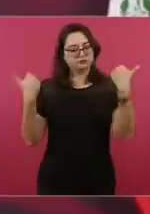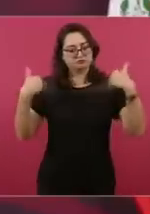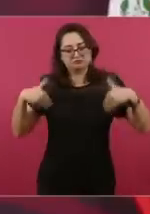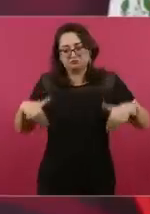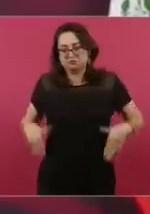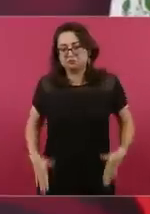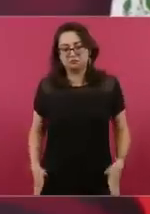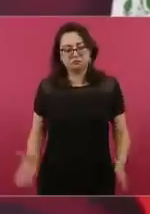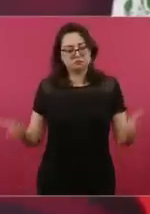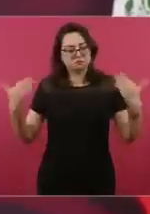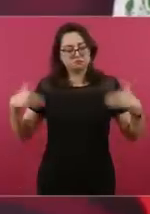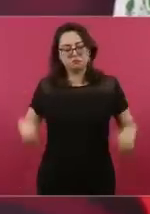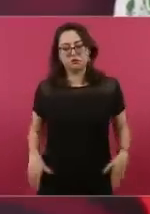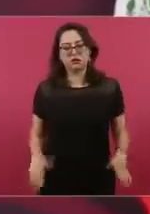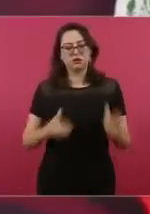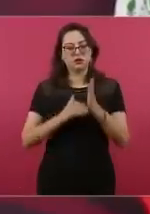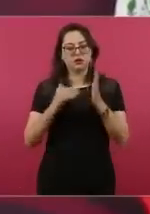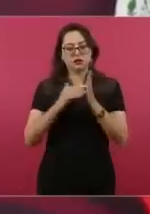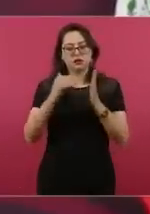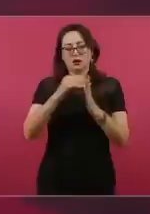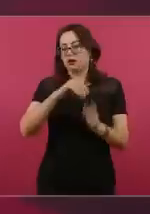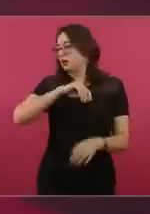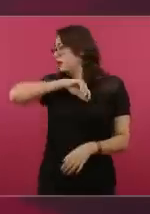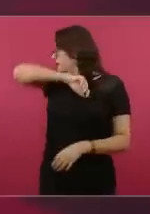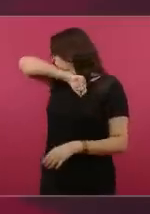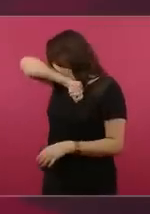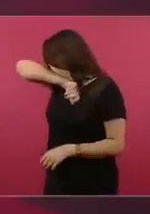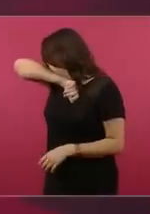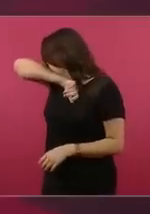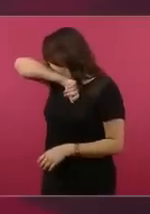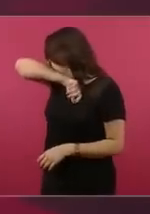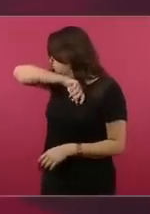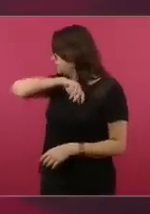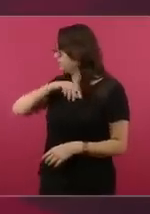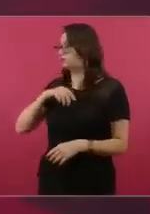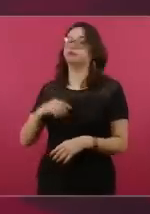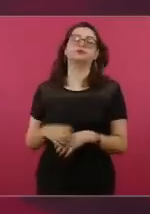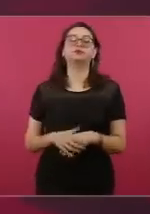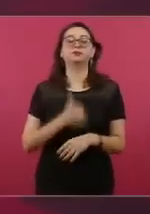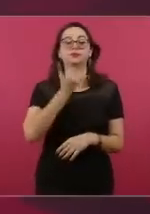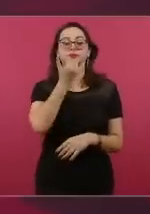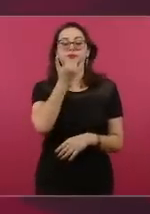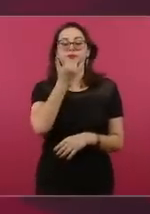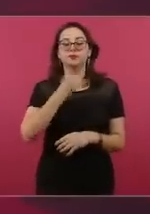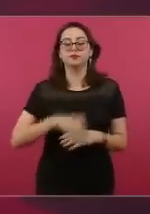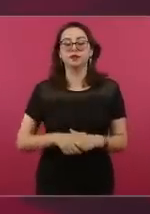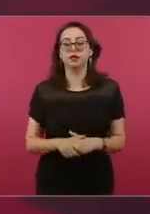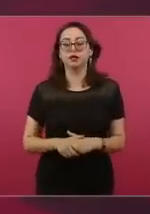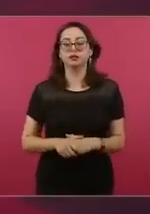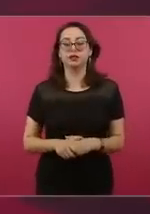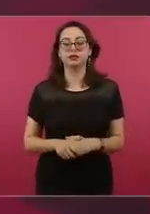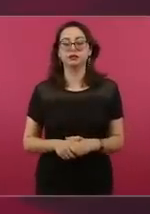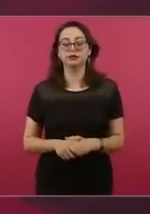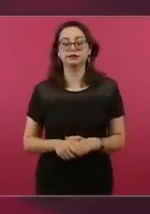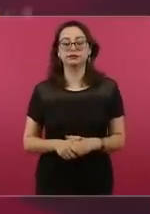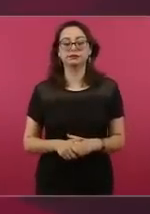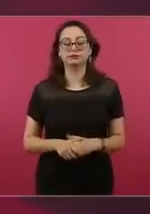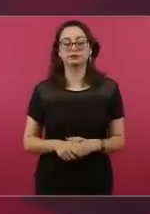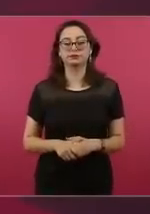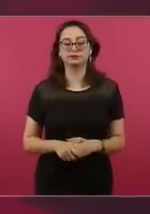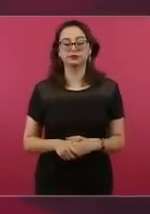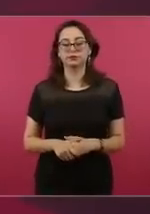procedencia ilegal y los